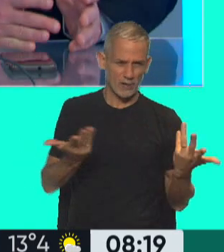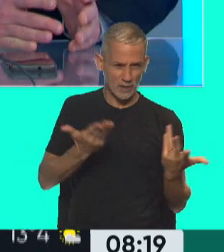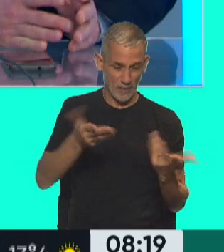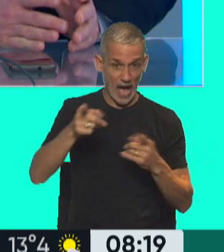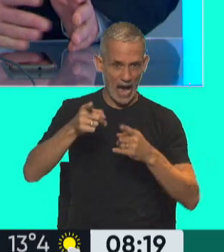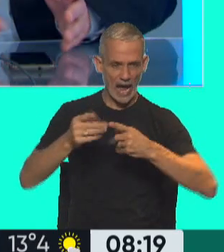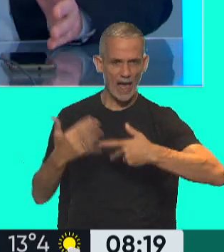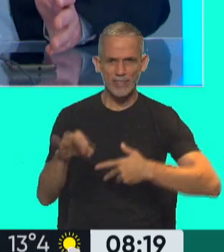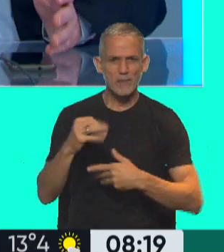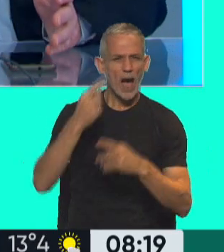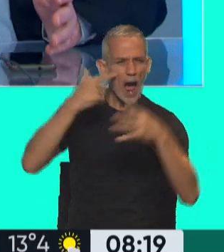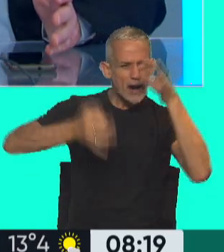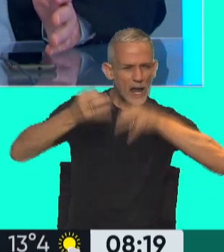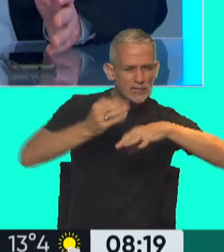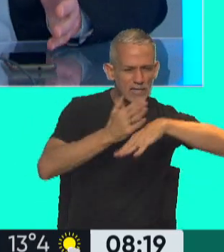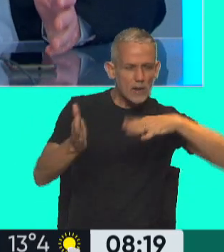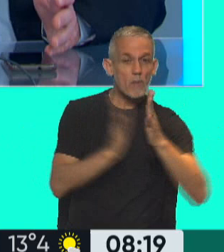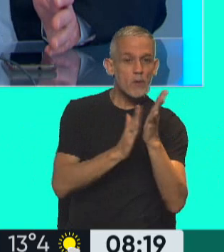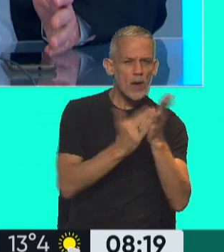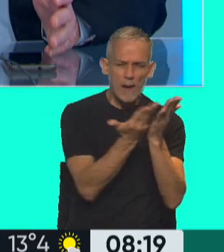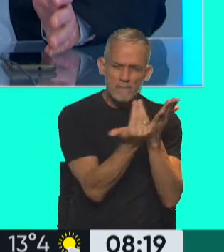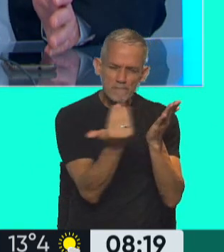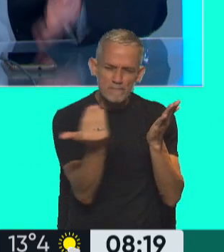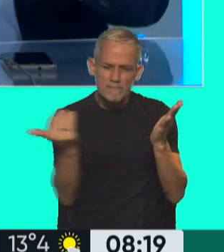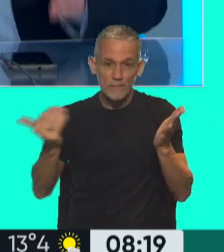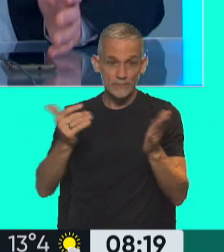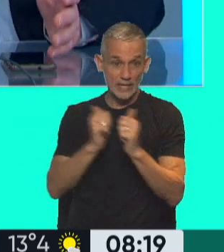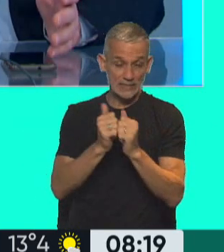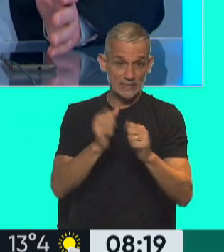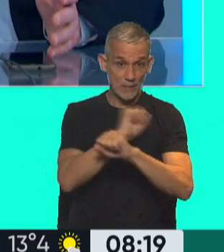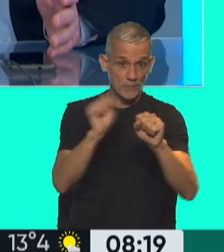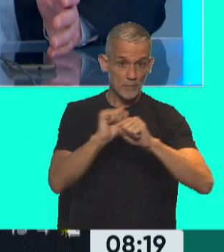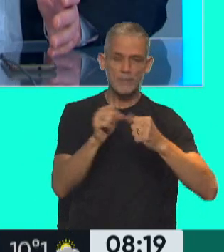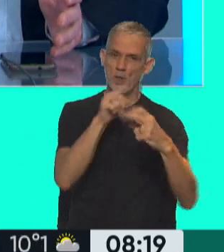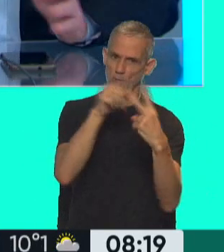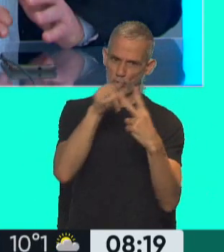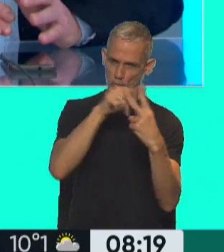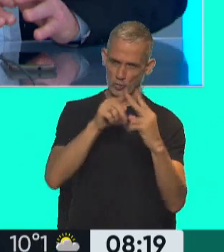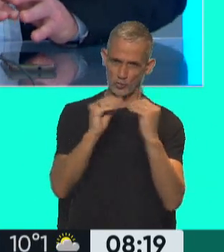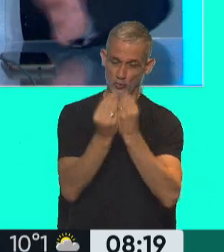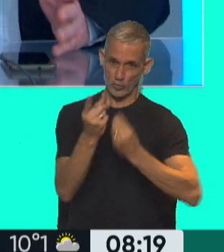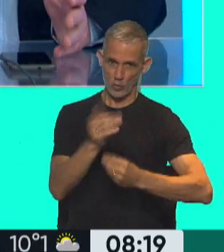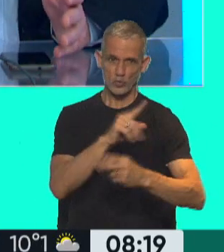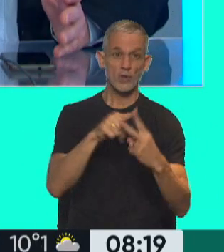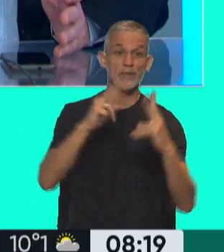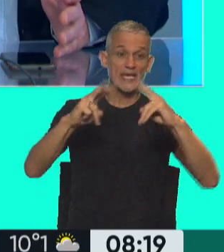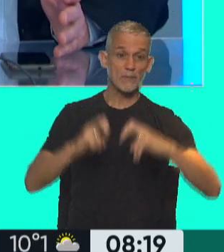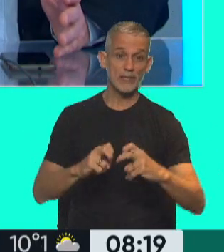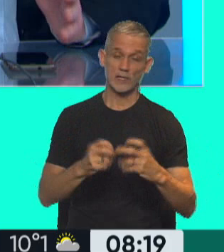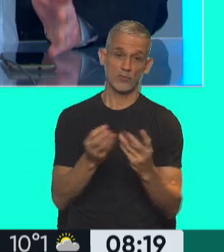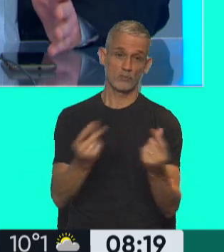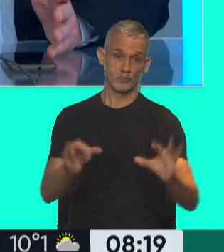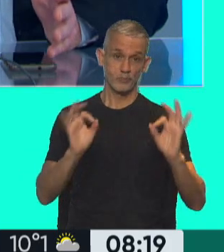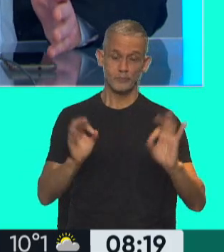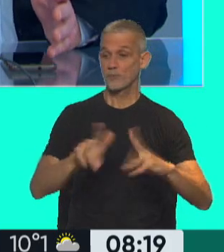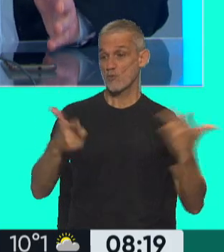Aquí, tras analizar toda la prueba que hubo en torno a esta historia, llegaron a dos conclusiones. La primera es que la investigación está terminada,